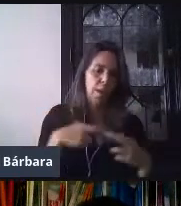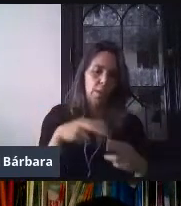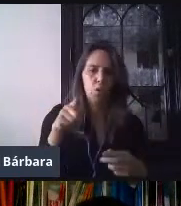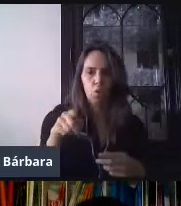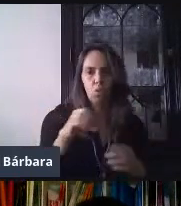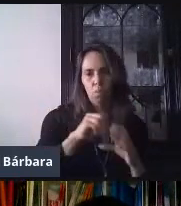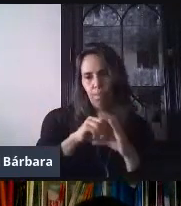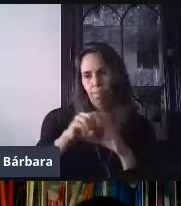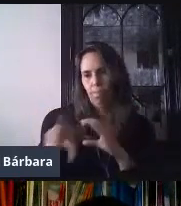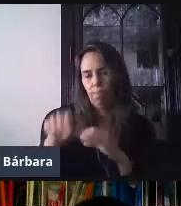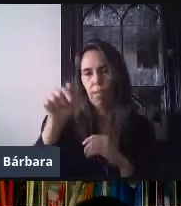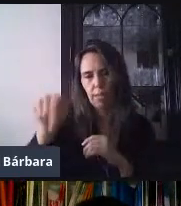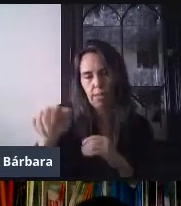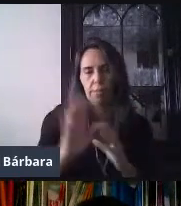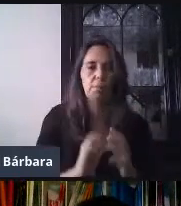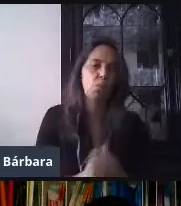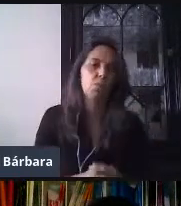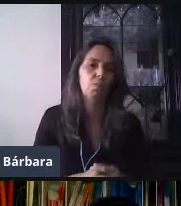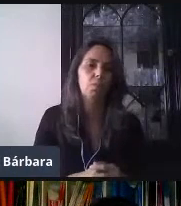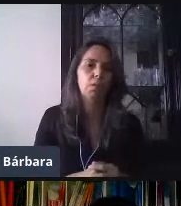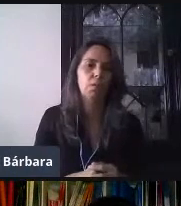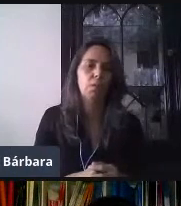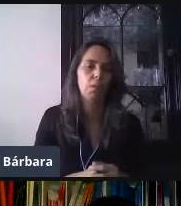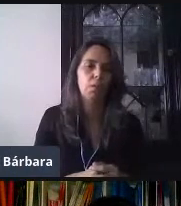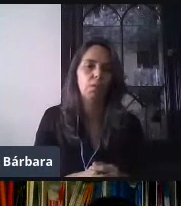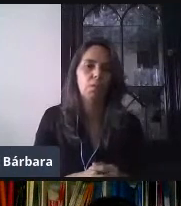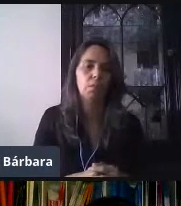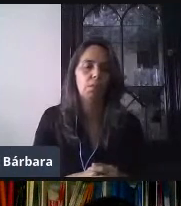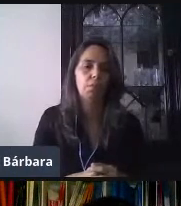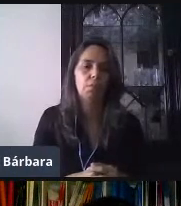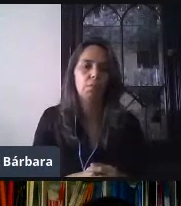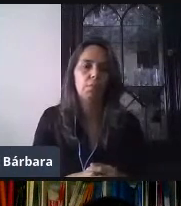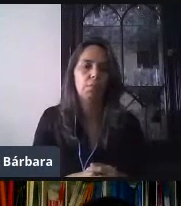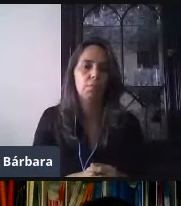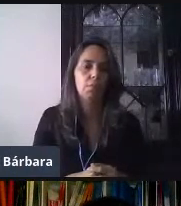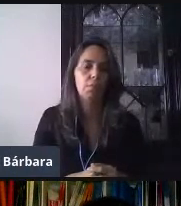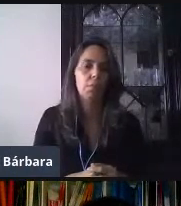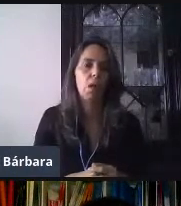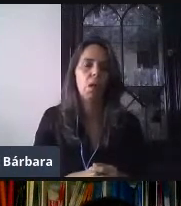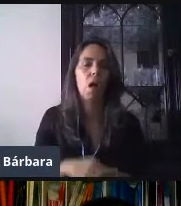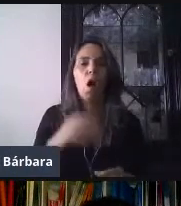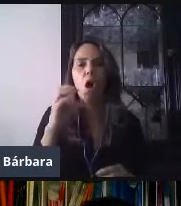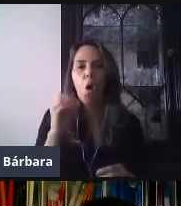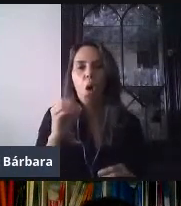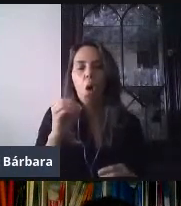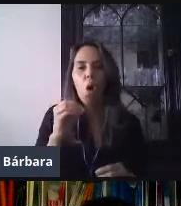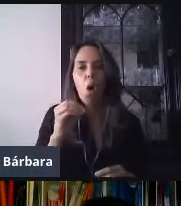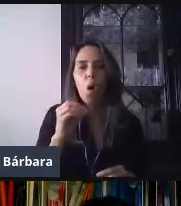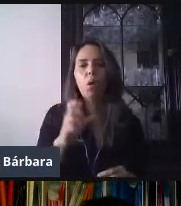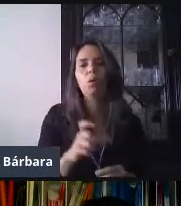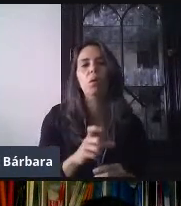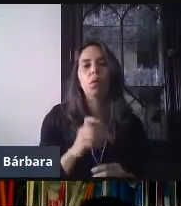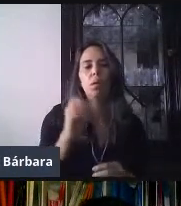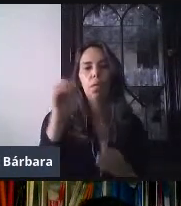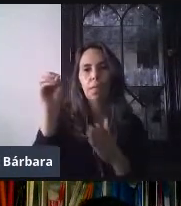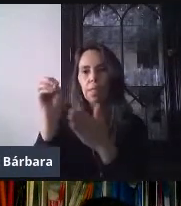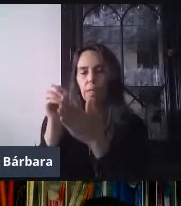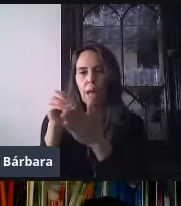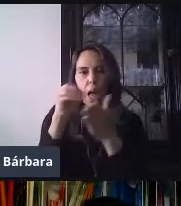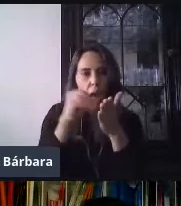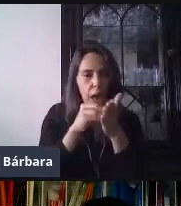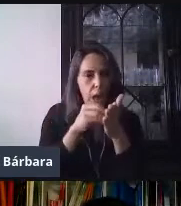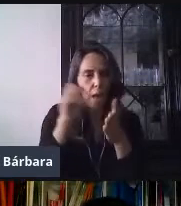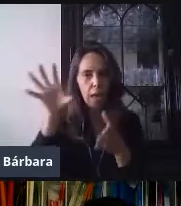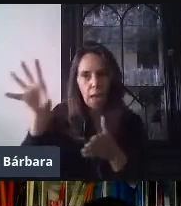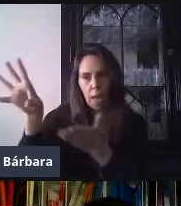el más sencillo en estos momentos es este que habla Israel, ¿no? Este vínculo que, como ustedes se dan cuenta, ahí aparece, y es simplemente ir al botón